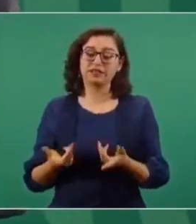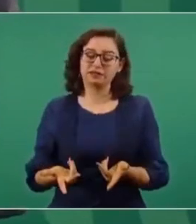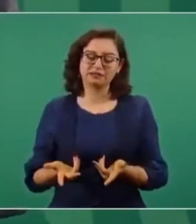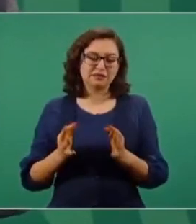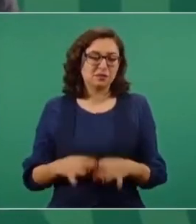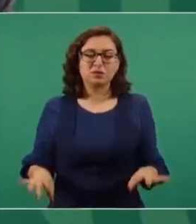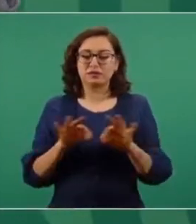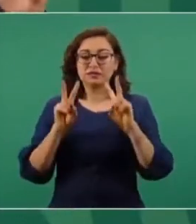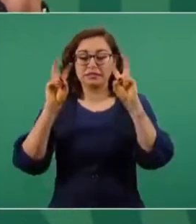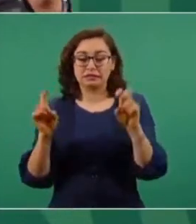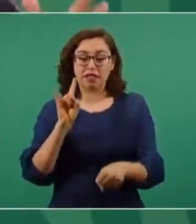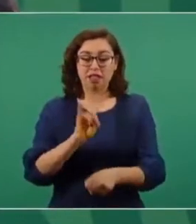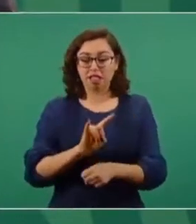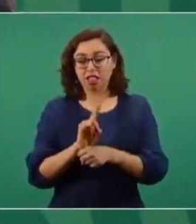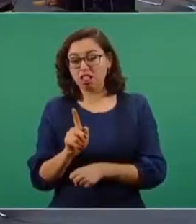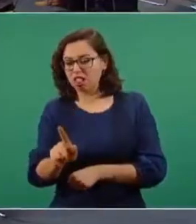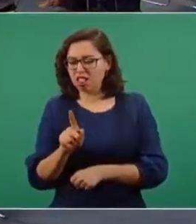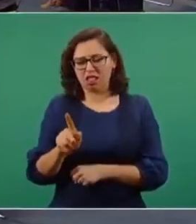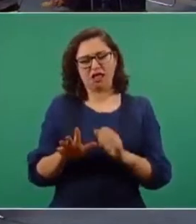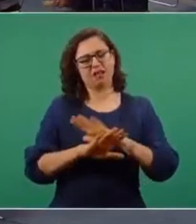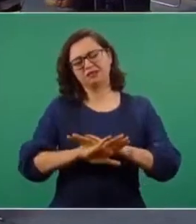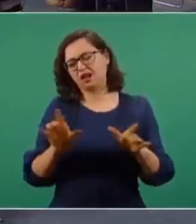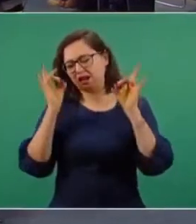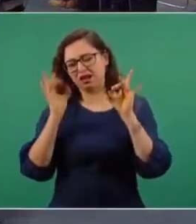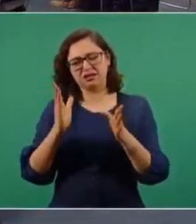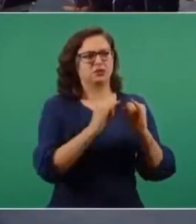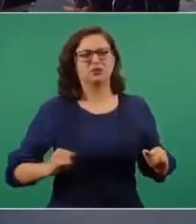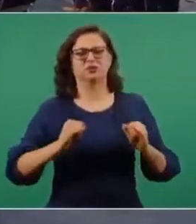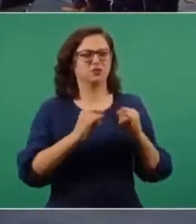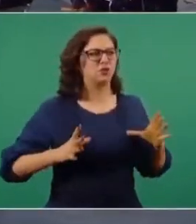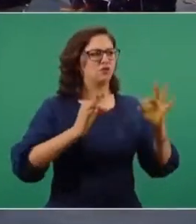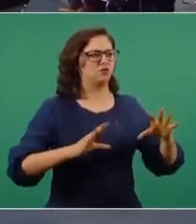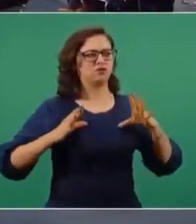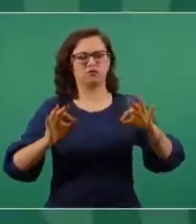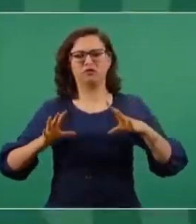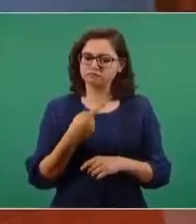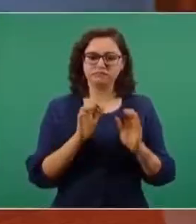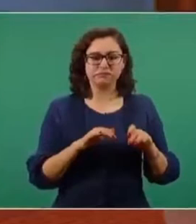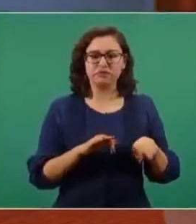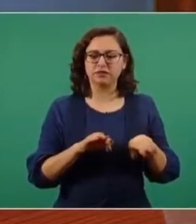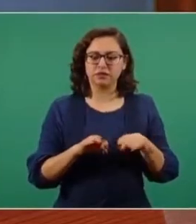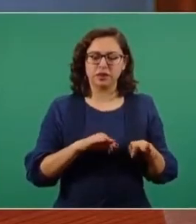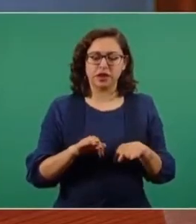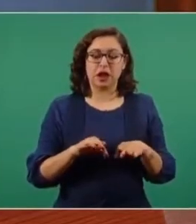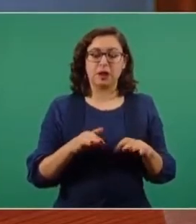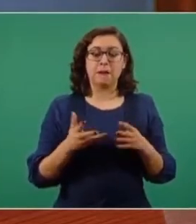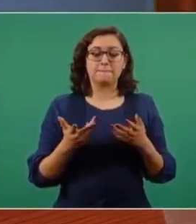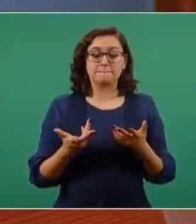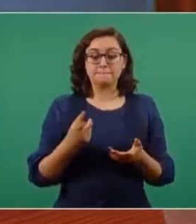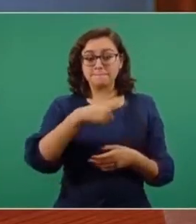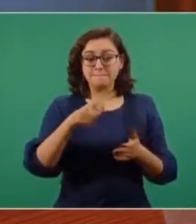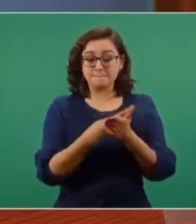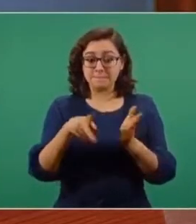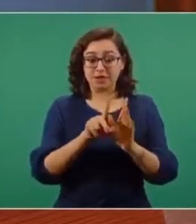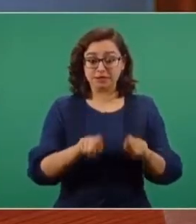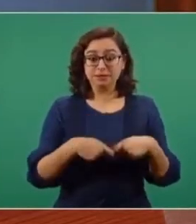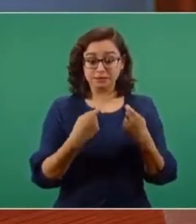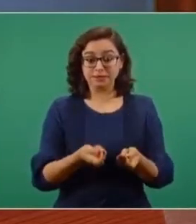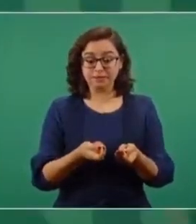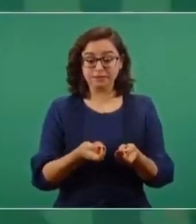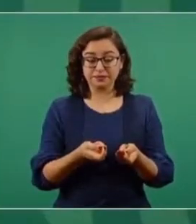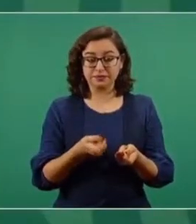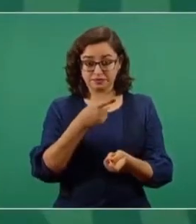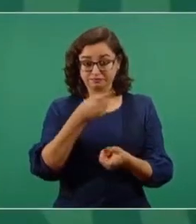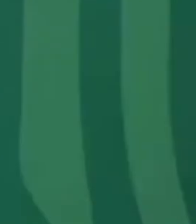simulación, con todo este andamiaje que crearon para engañar, para simular. Y desde luego para cooptar gente. Cuando van a dar una plaza para